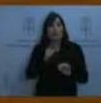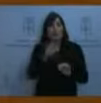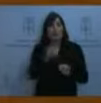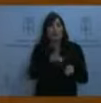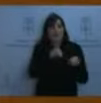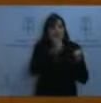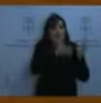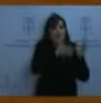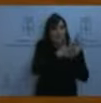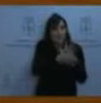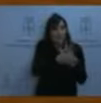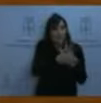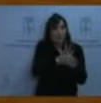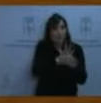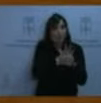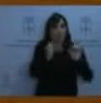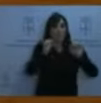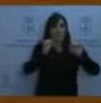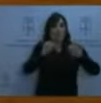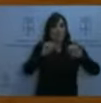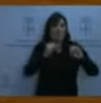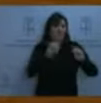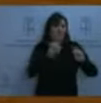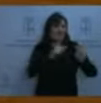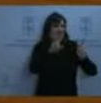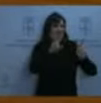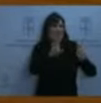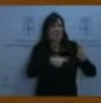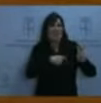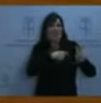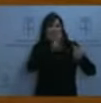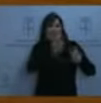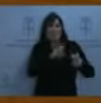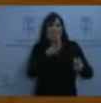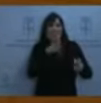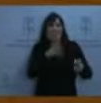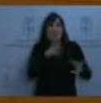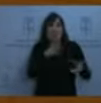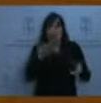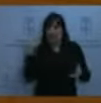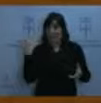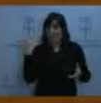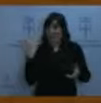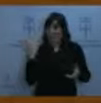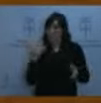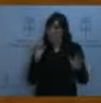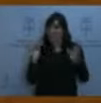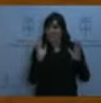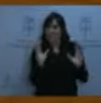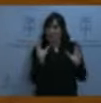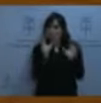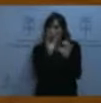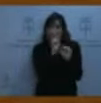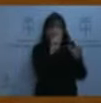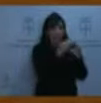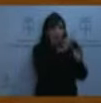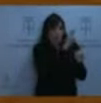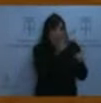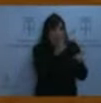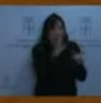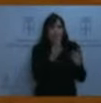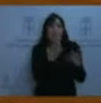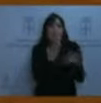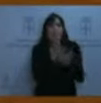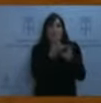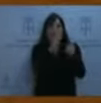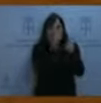Bueno, porque venimos de una época de opacidad. Y el Partido Popular pedía investigación, transparencia y claridad. Pues